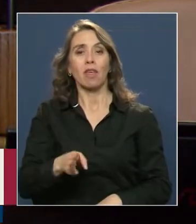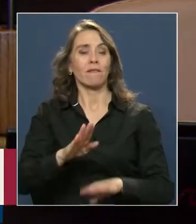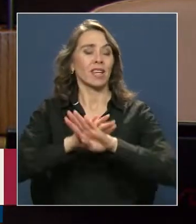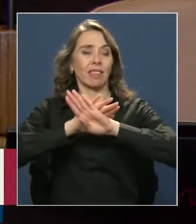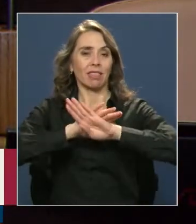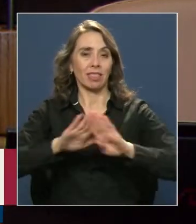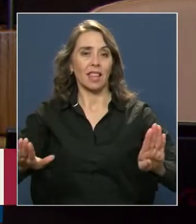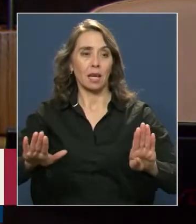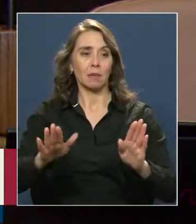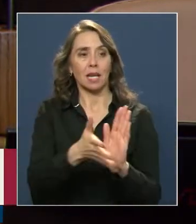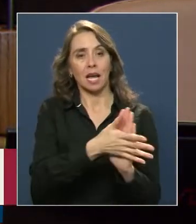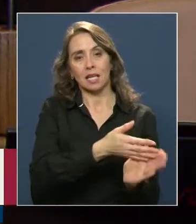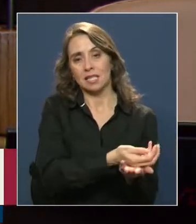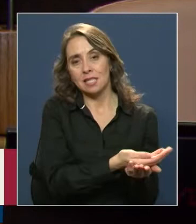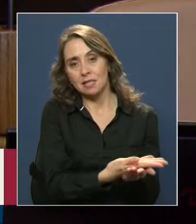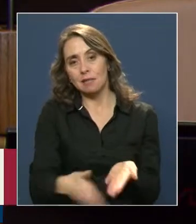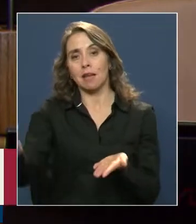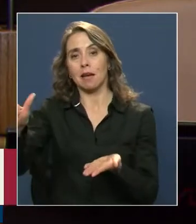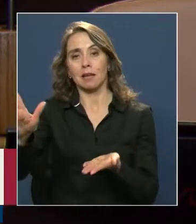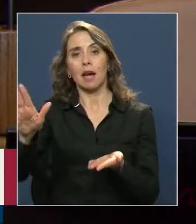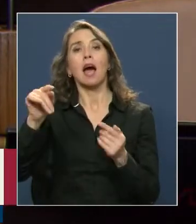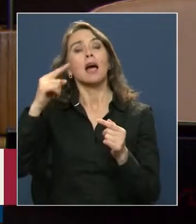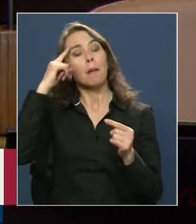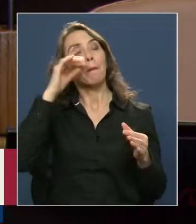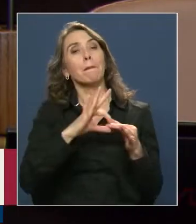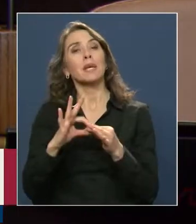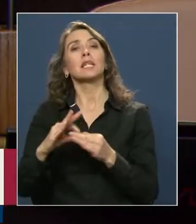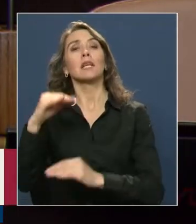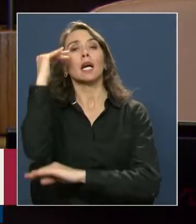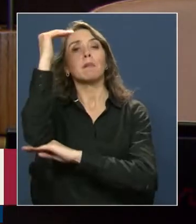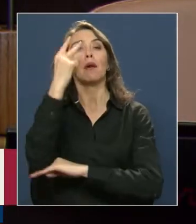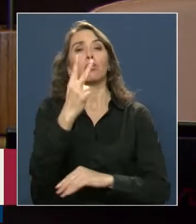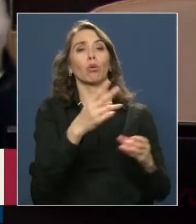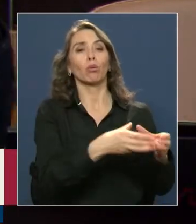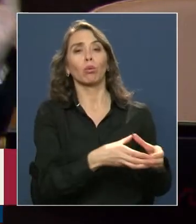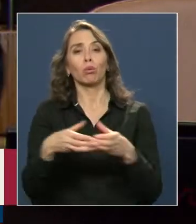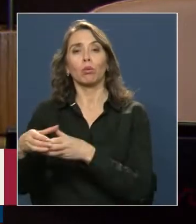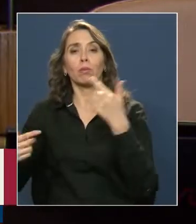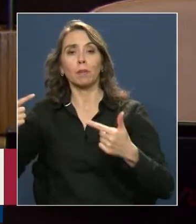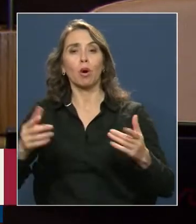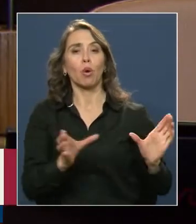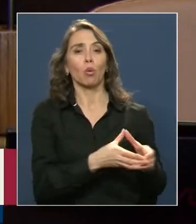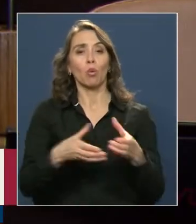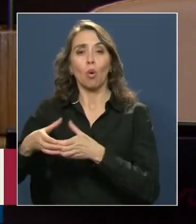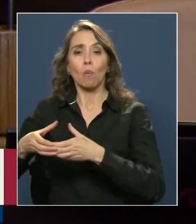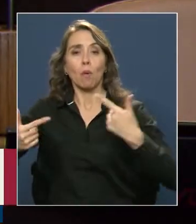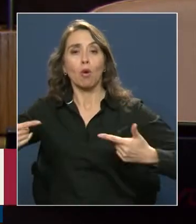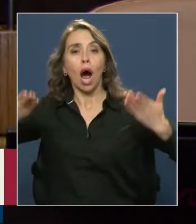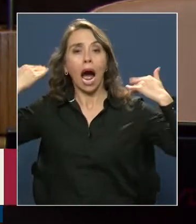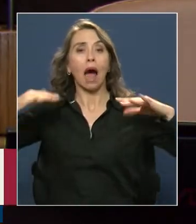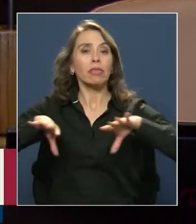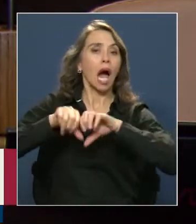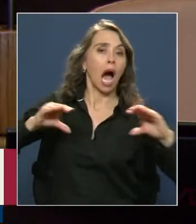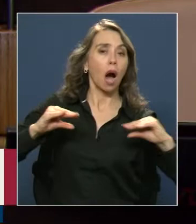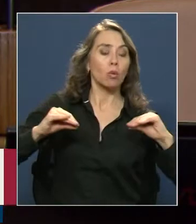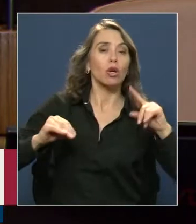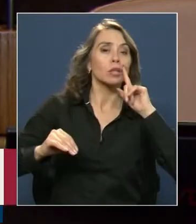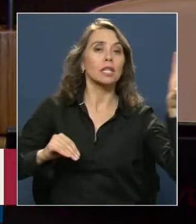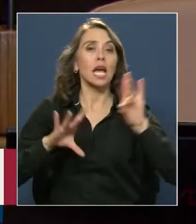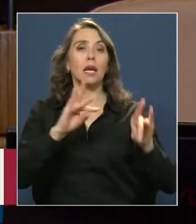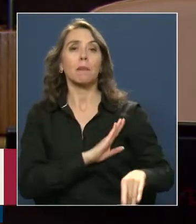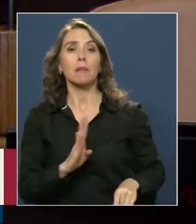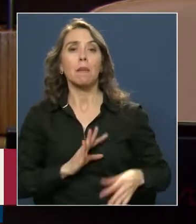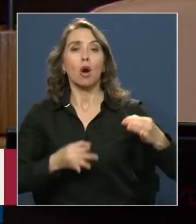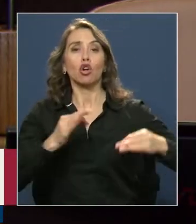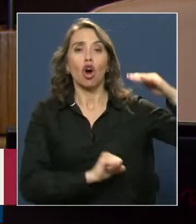de esterrar de una vez por todas con esta lógica binominal en la que dos coaliciones se ponían de acuerdo para acutearse la Corte Suprema, el